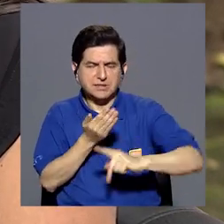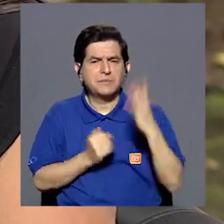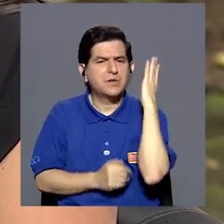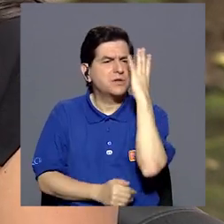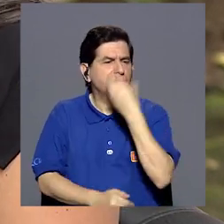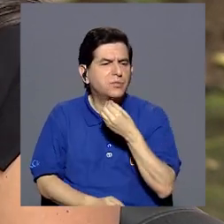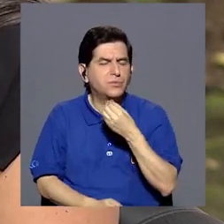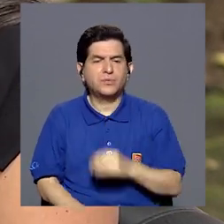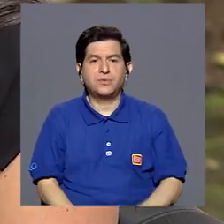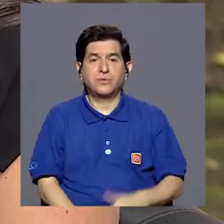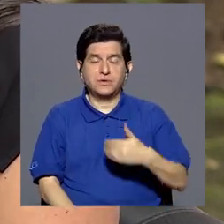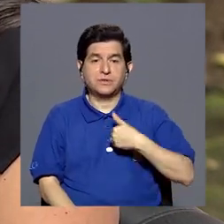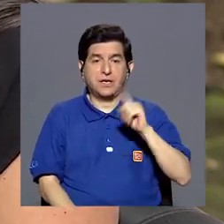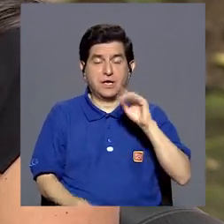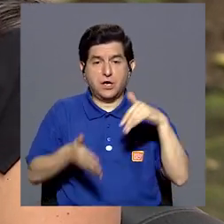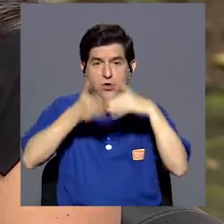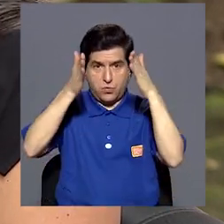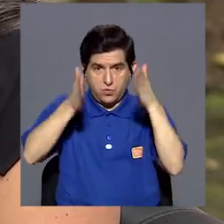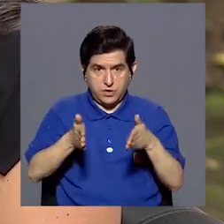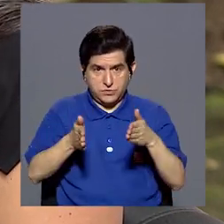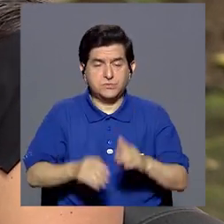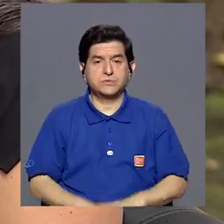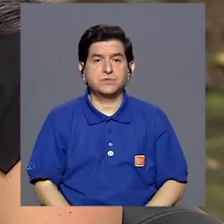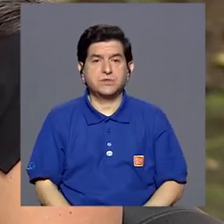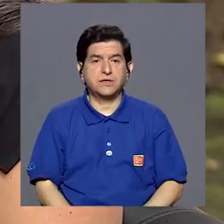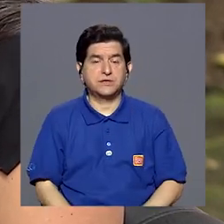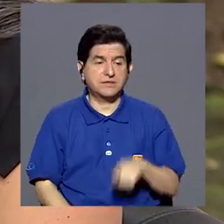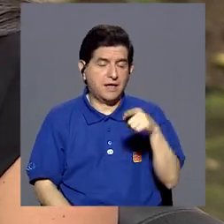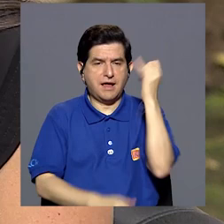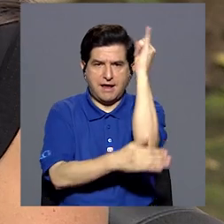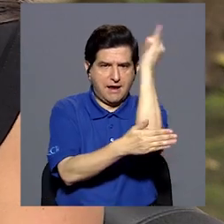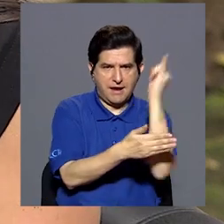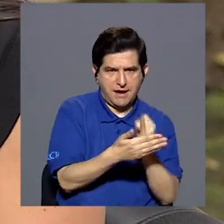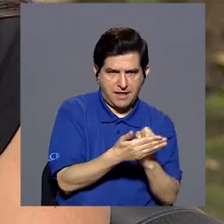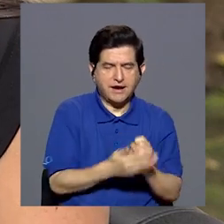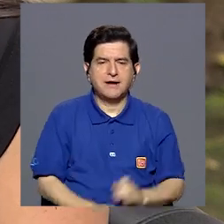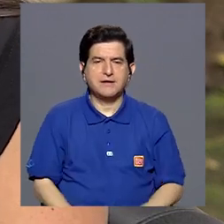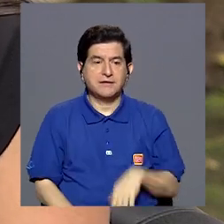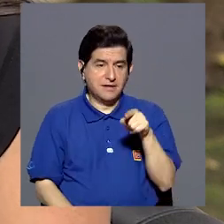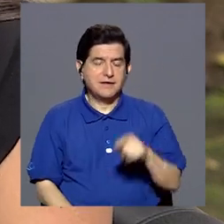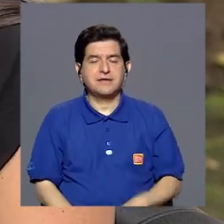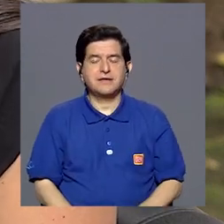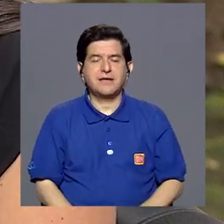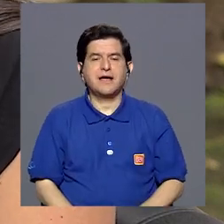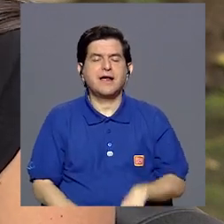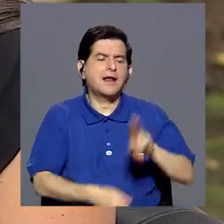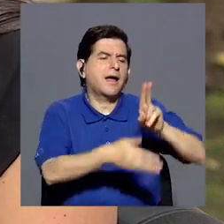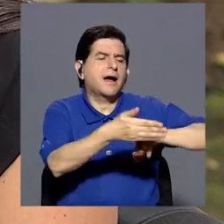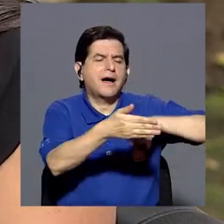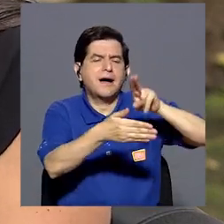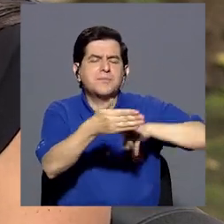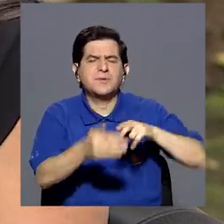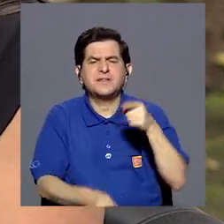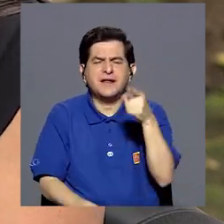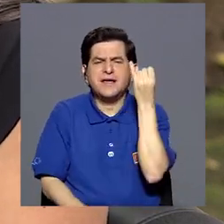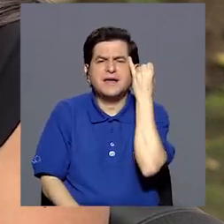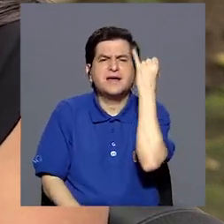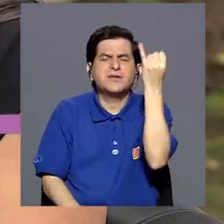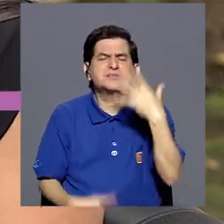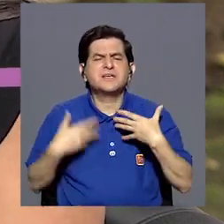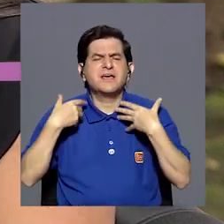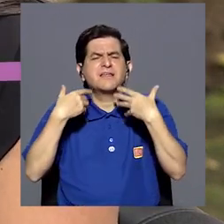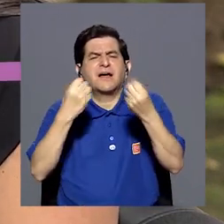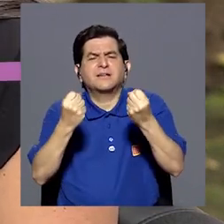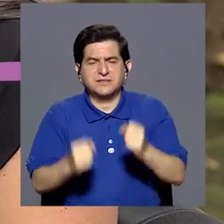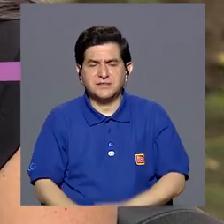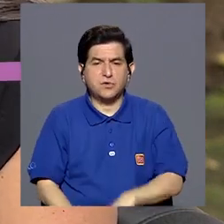bonita, en donde teníamos un estudiante de artes y los ponía a pintar, a ver qué concepto entendían ellos por